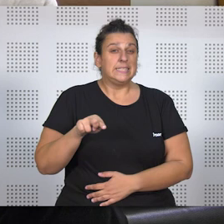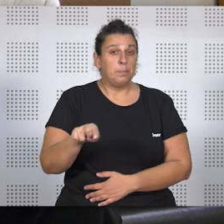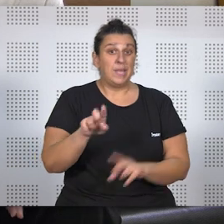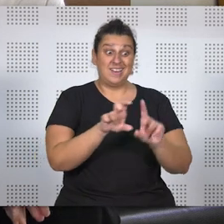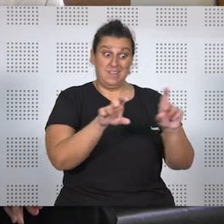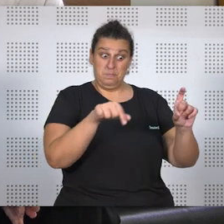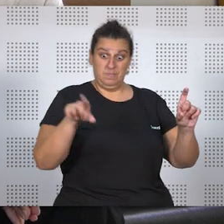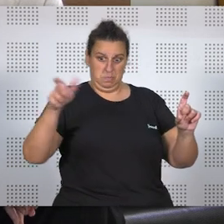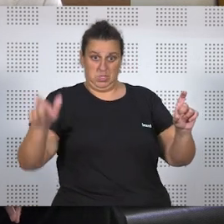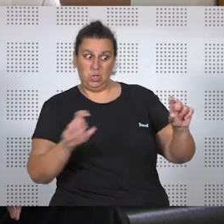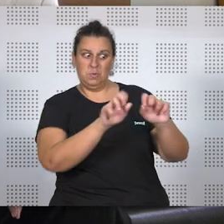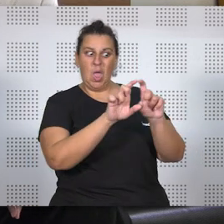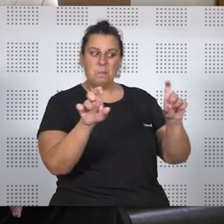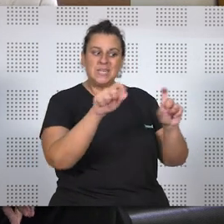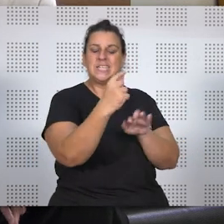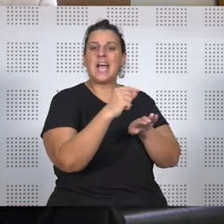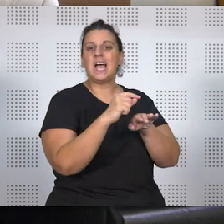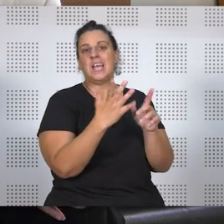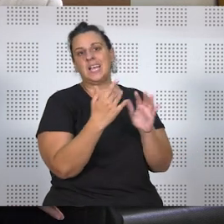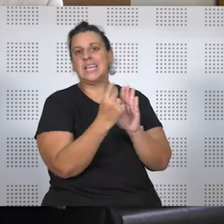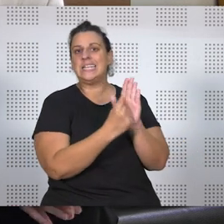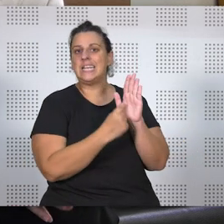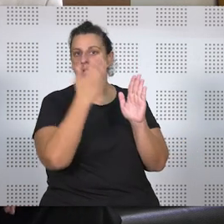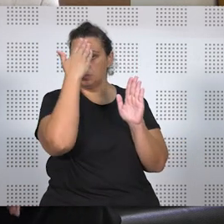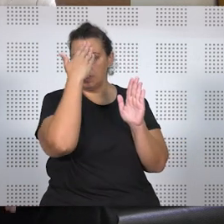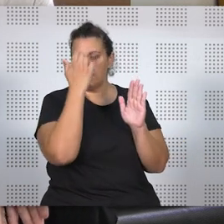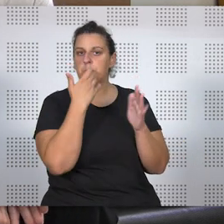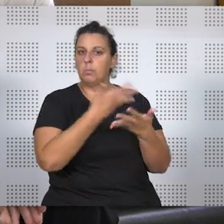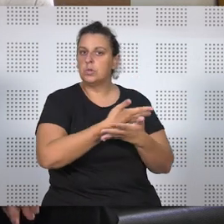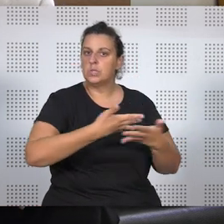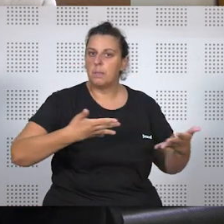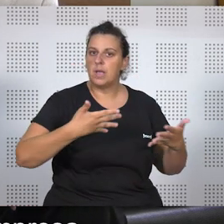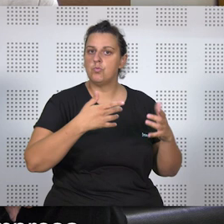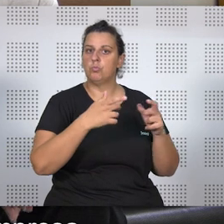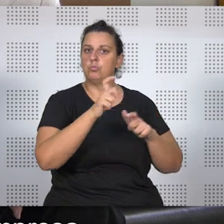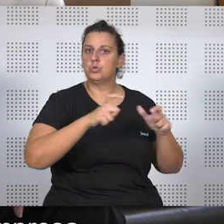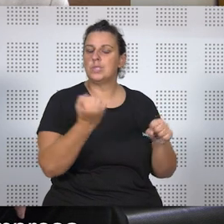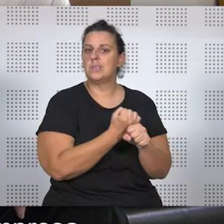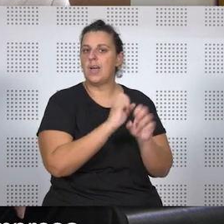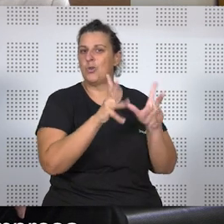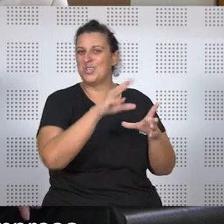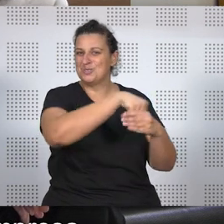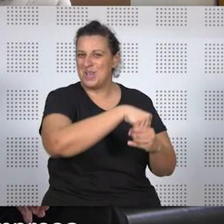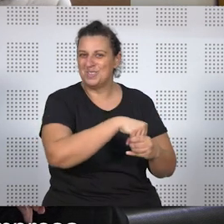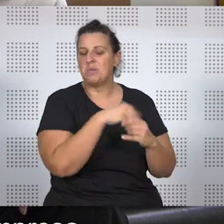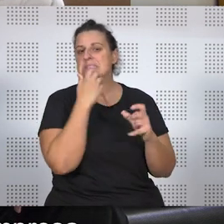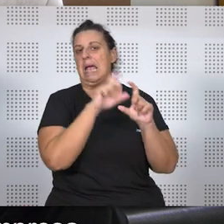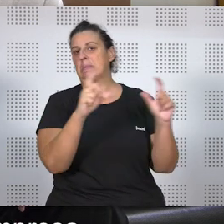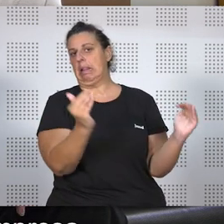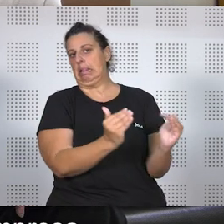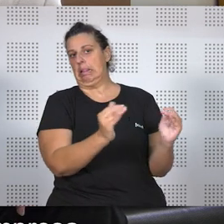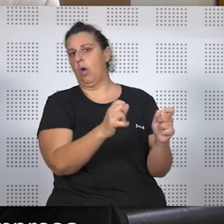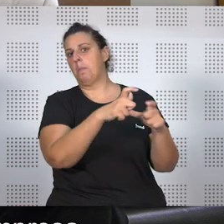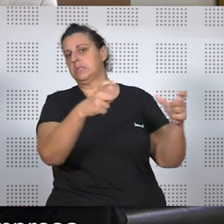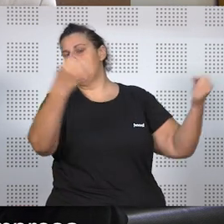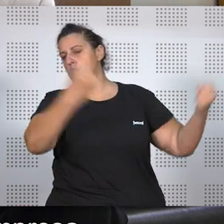empresa, los criterios principales, pues yo destacaría el tamaño y la dimensión de la empresa. No es lo mismo una pequeña empresa que una